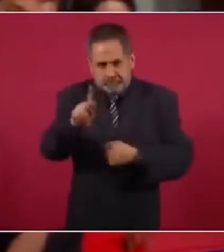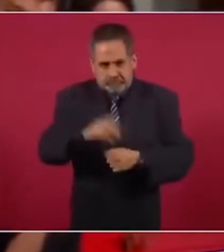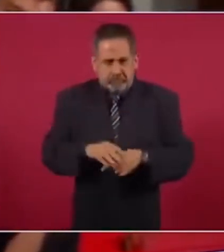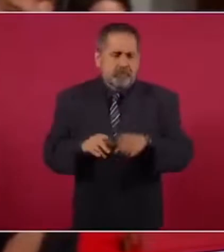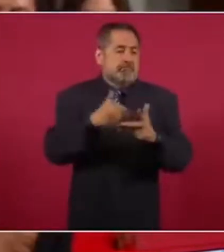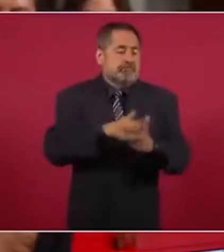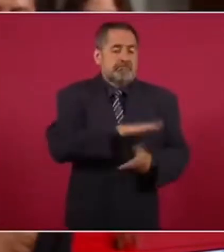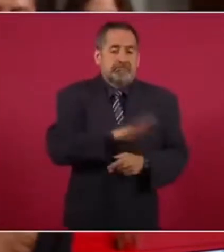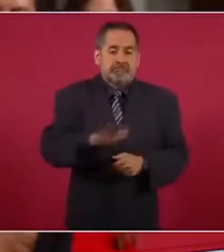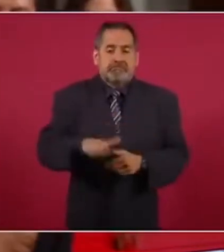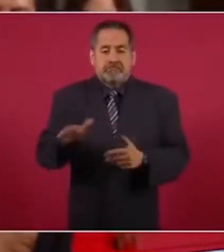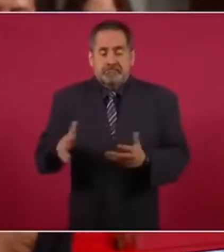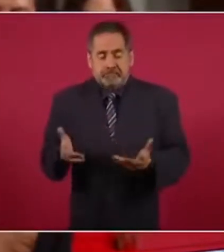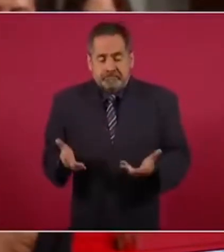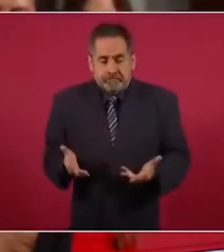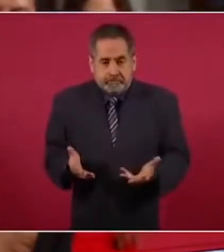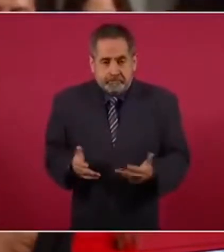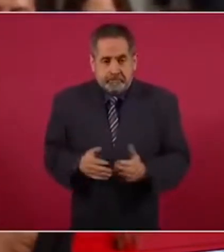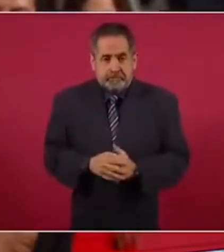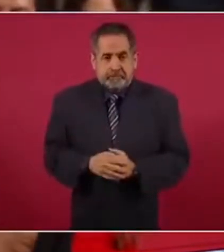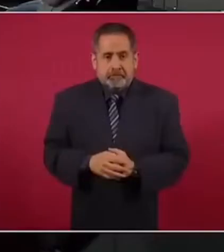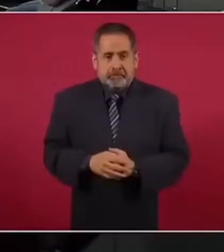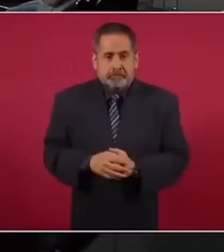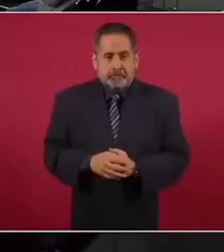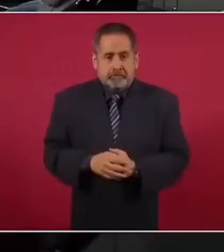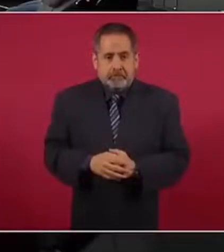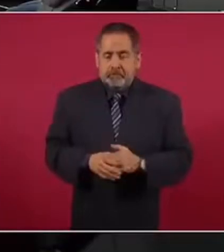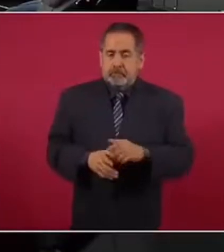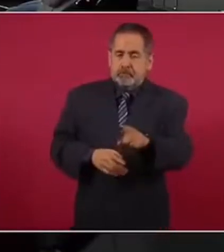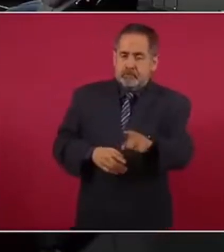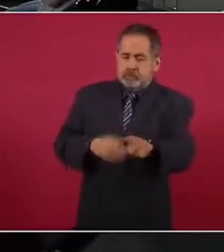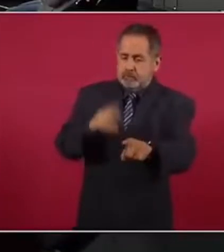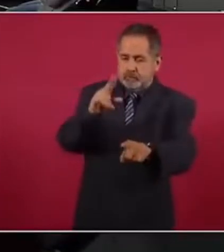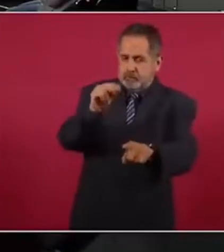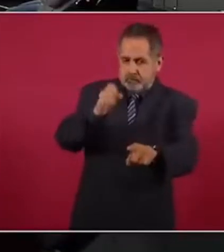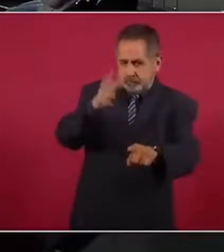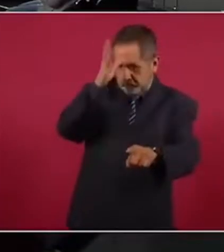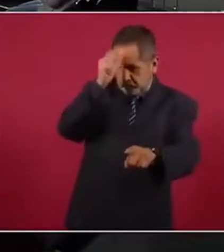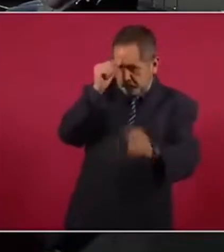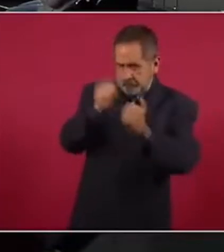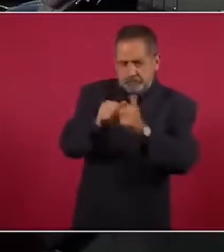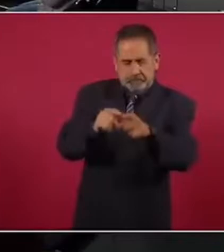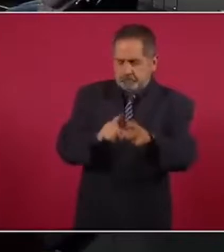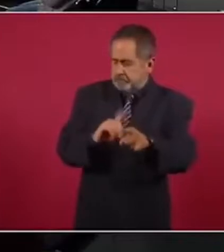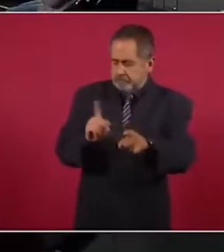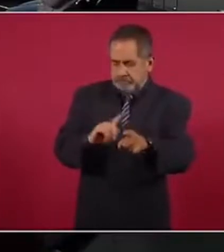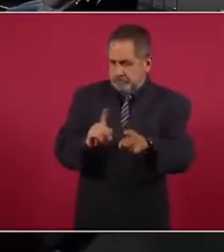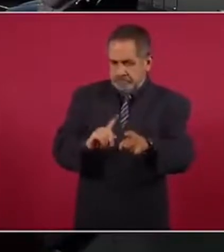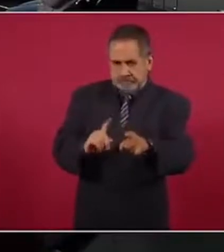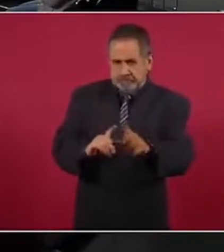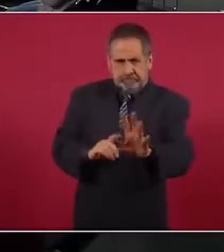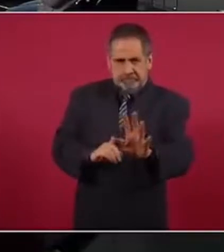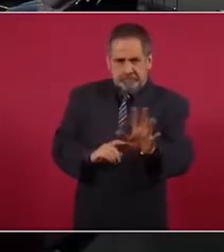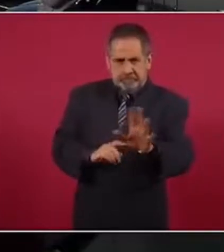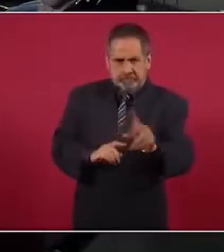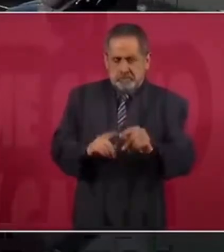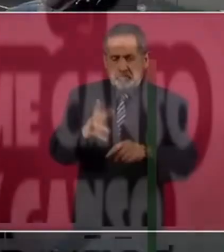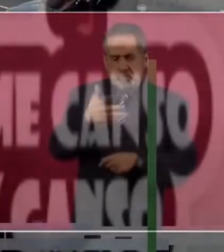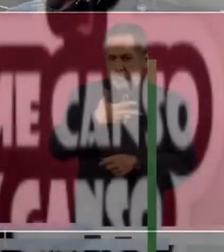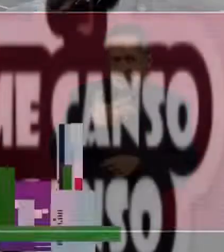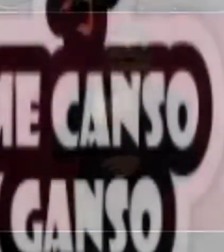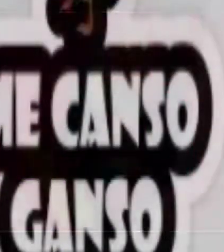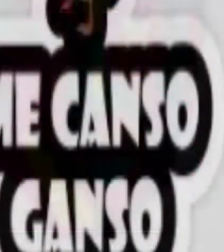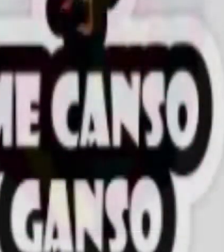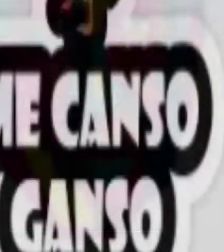vamos bien. No coincido contigo, no estoy de acuerdo y considero que no tienes razón.